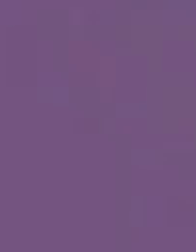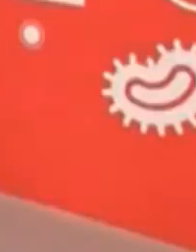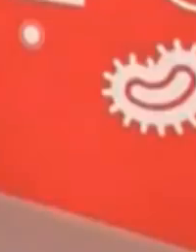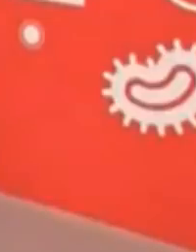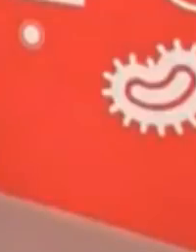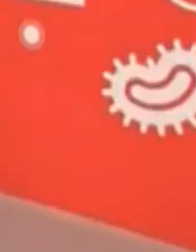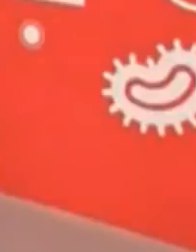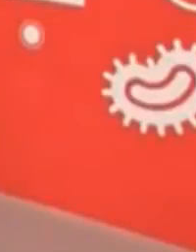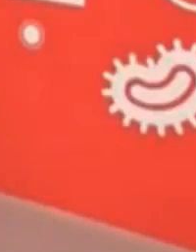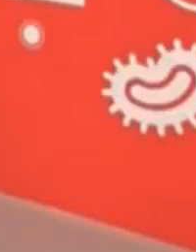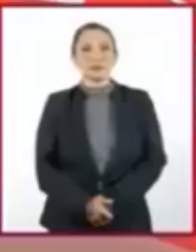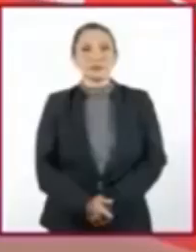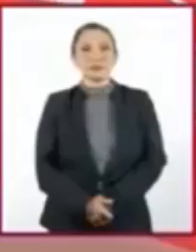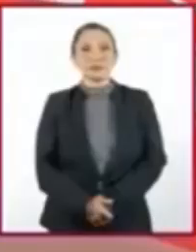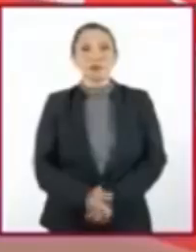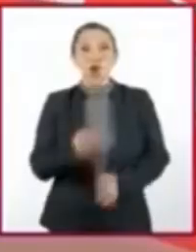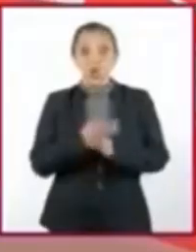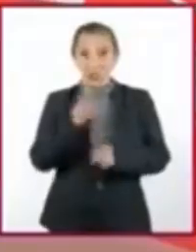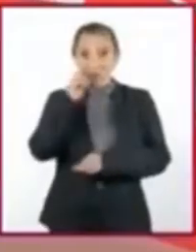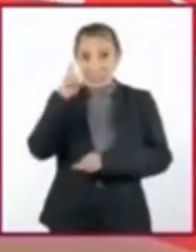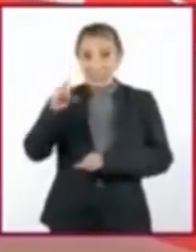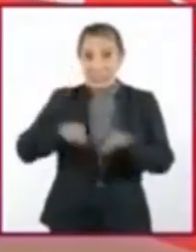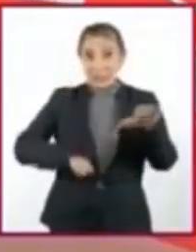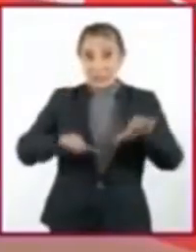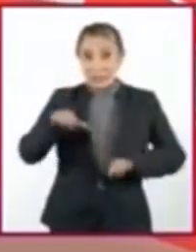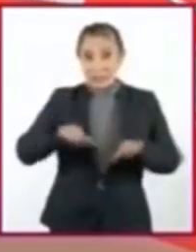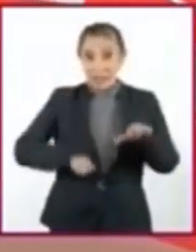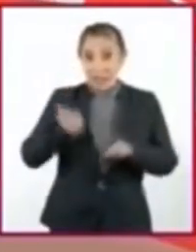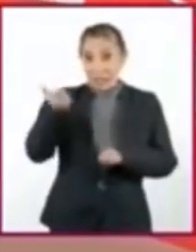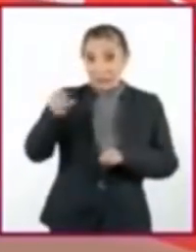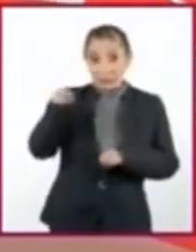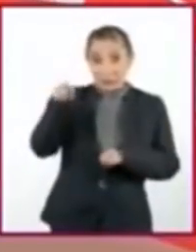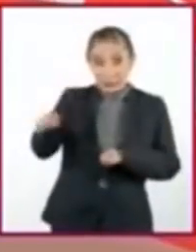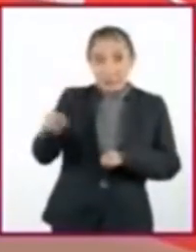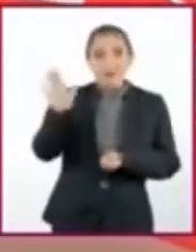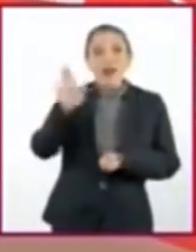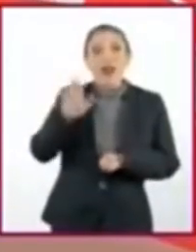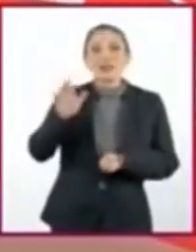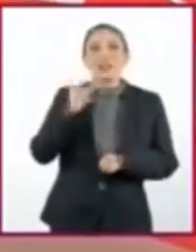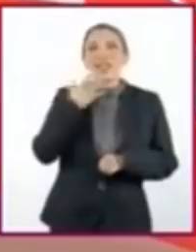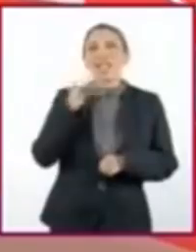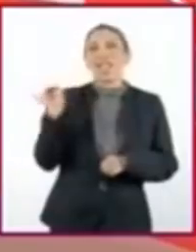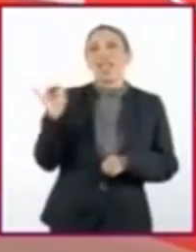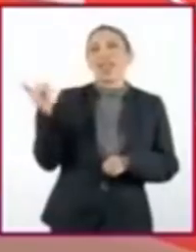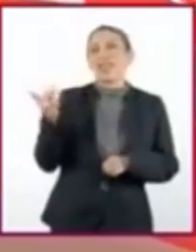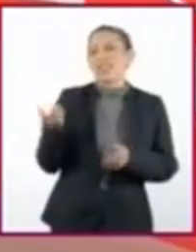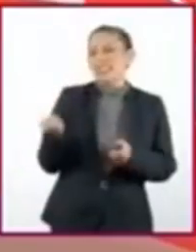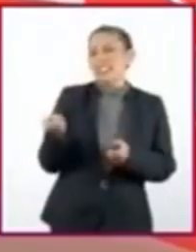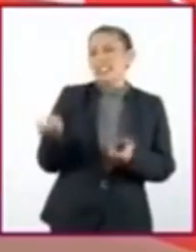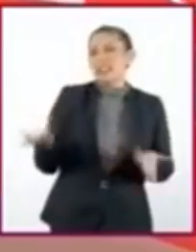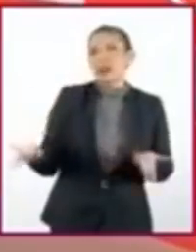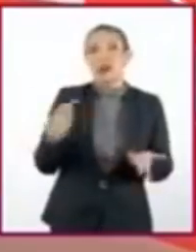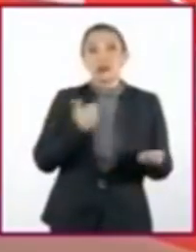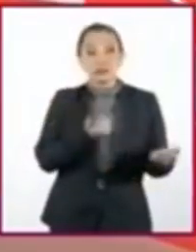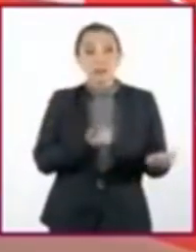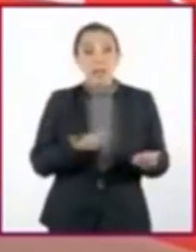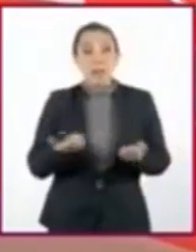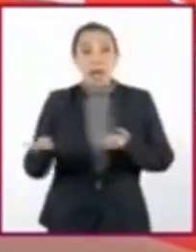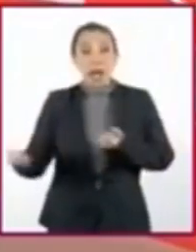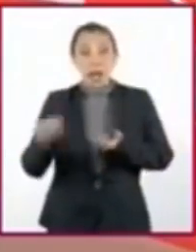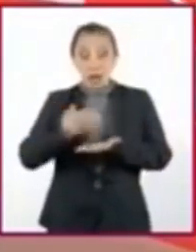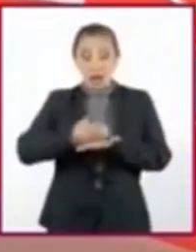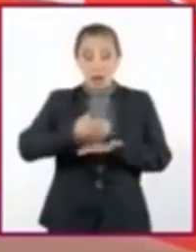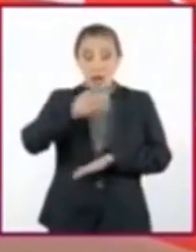Acciones como la que acabamos de observar, que pudiera parecer insignificantes, así como la de llevar un